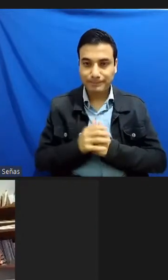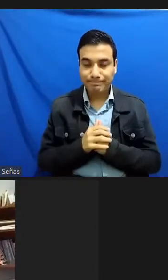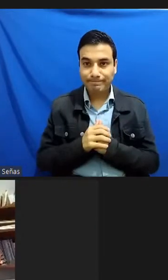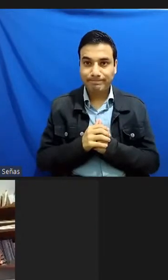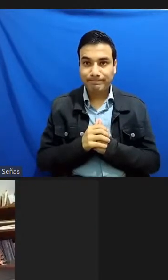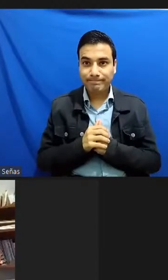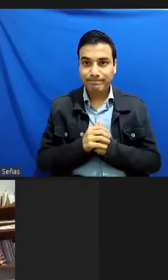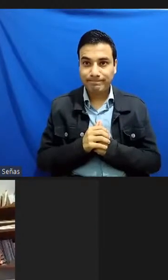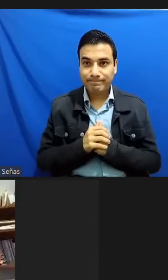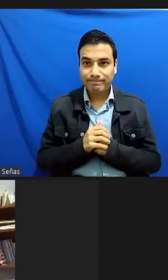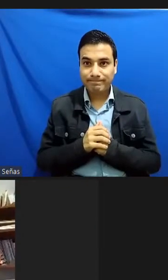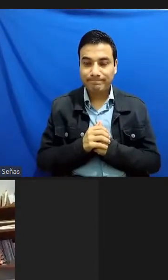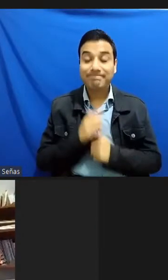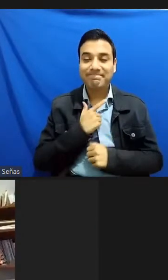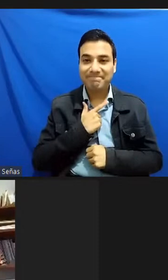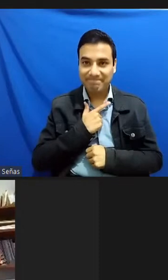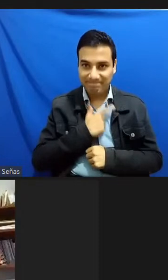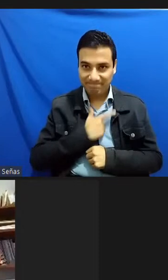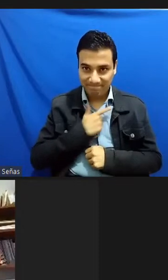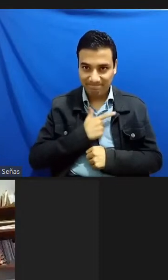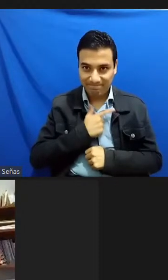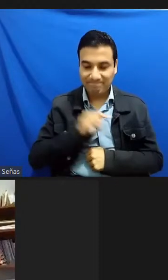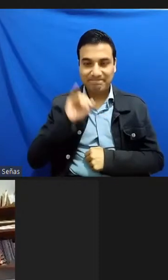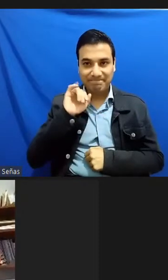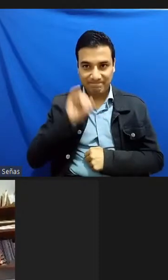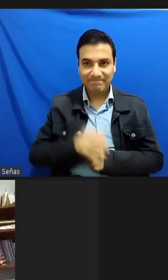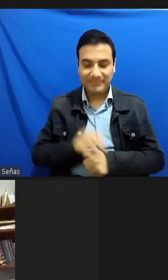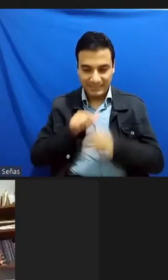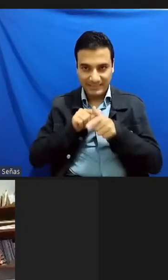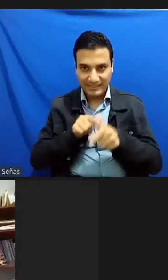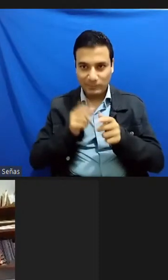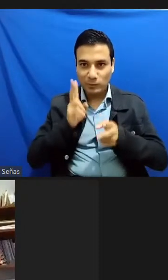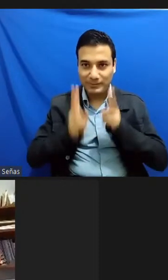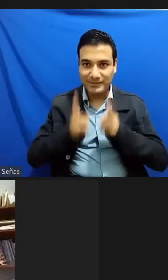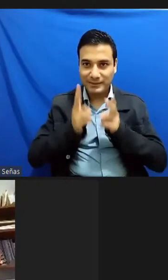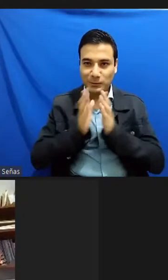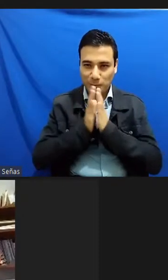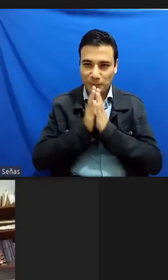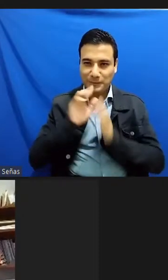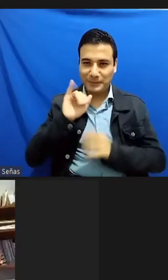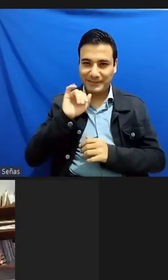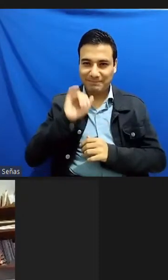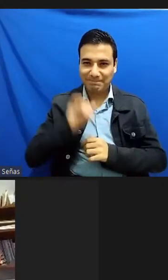me encantó y si sigamos conversando por favor gracias